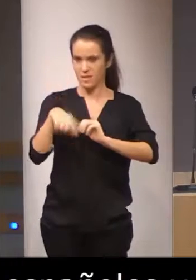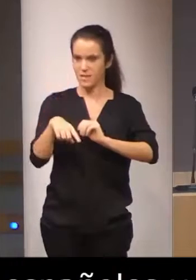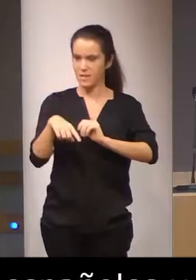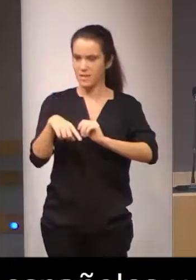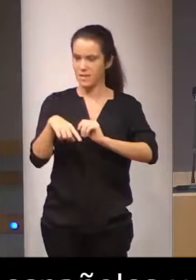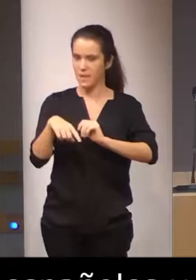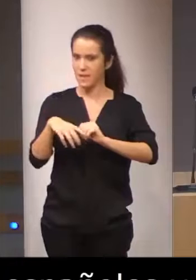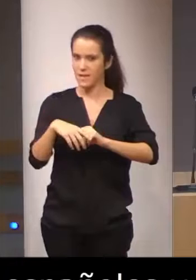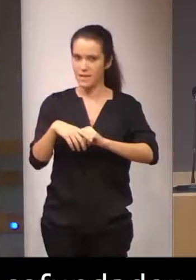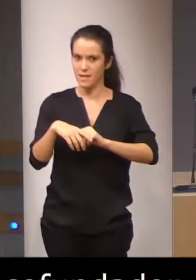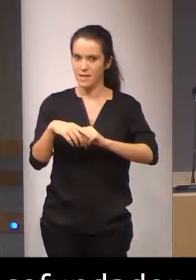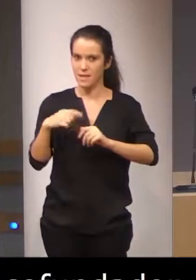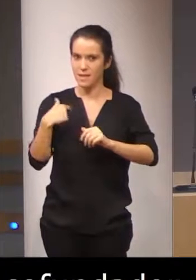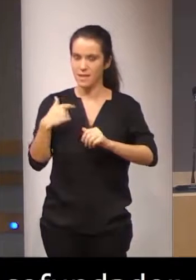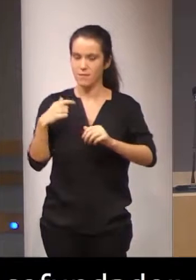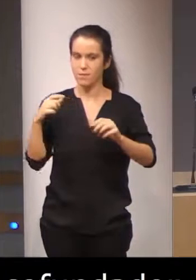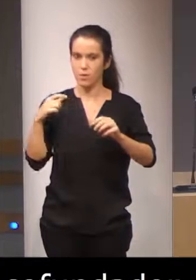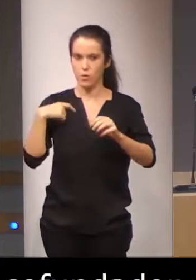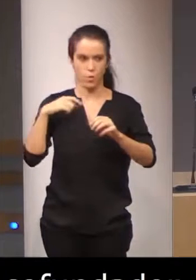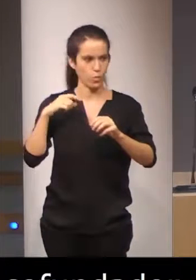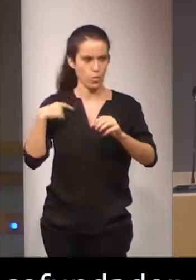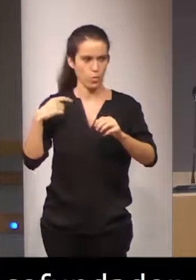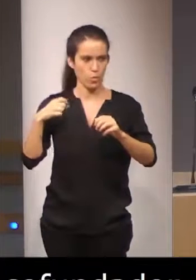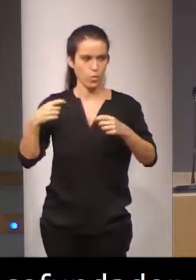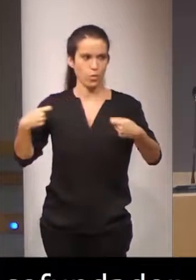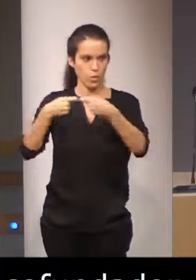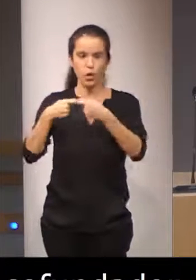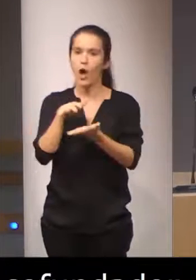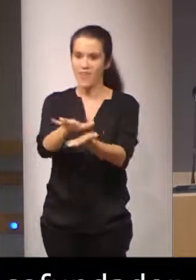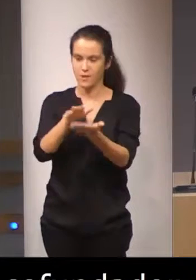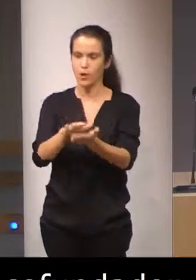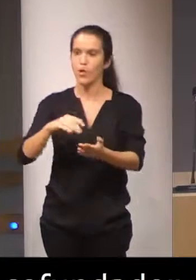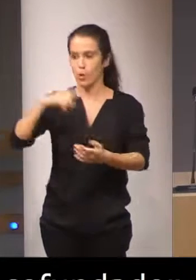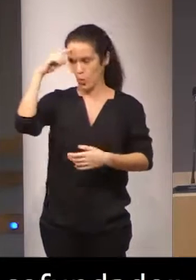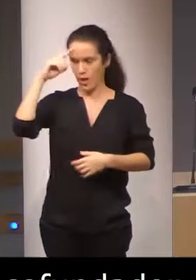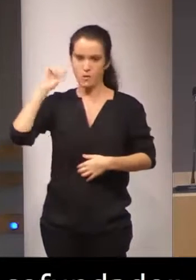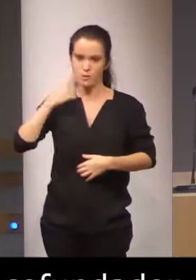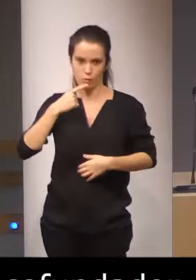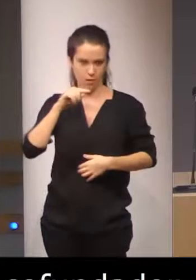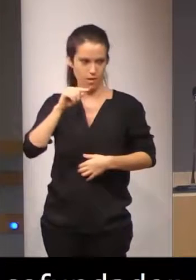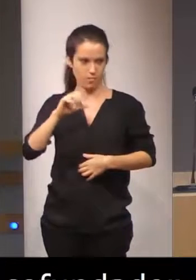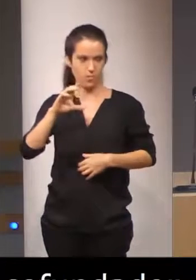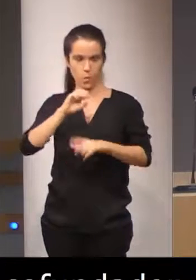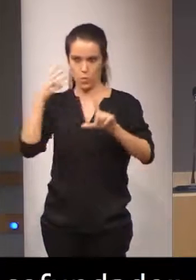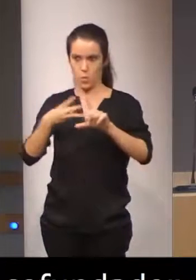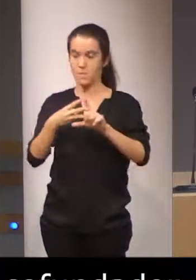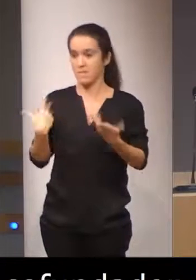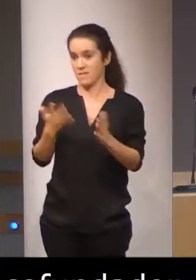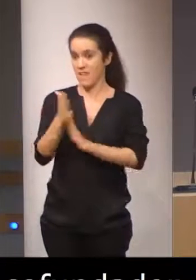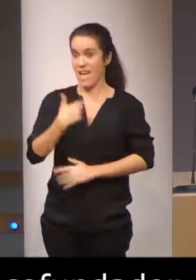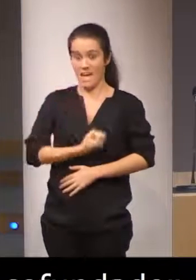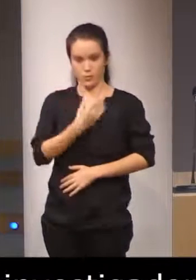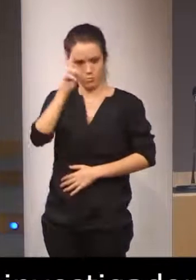web culturasorda.org. Añadir simplemente que Storch fue uno de los